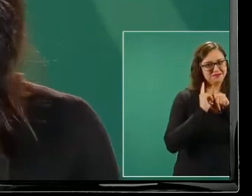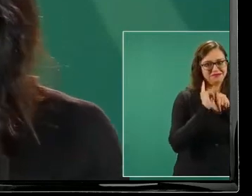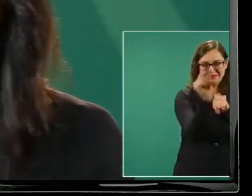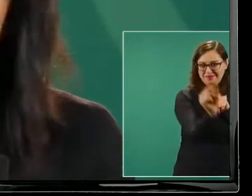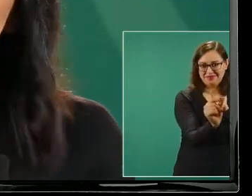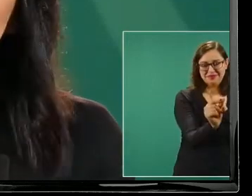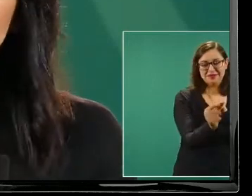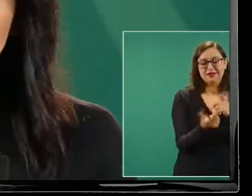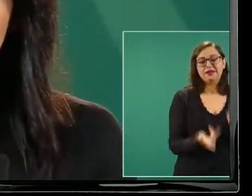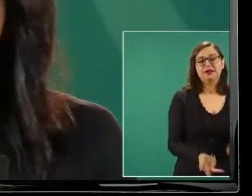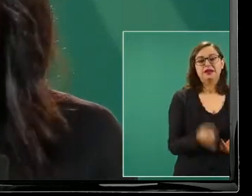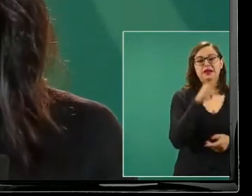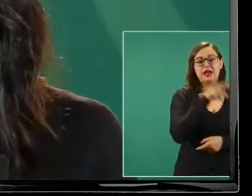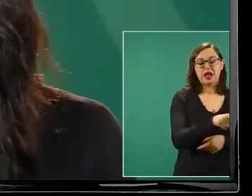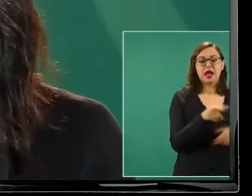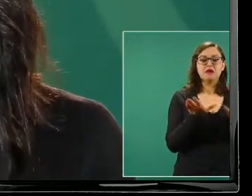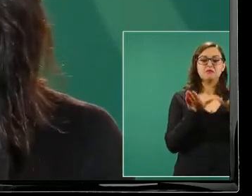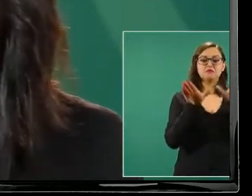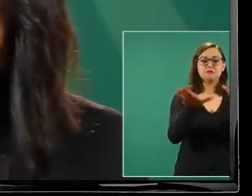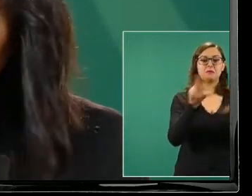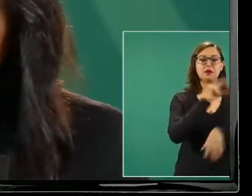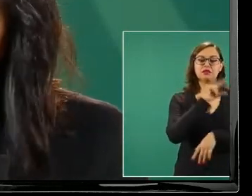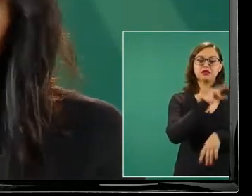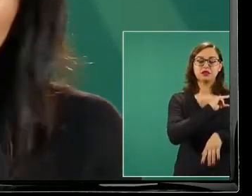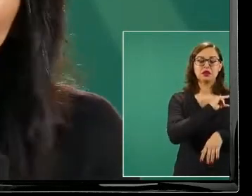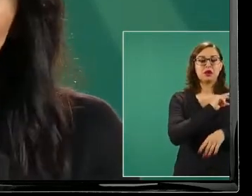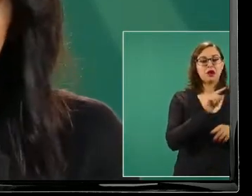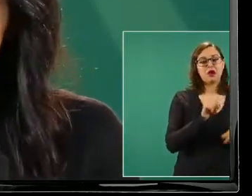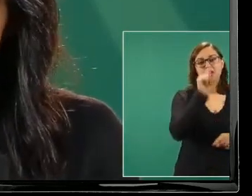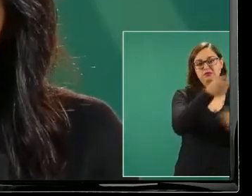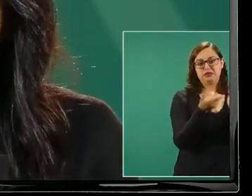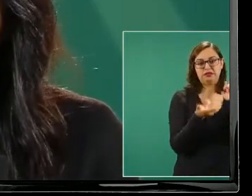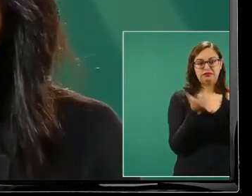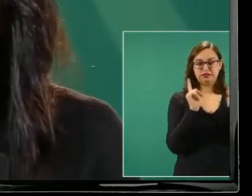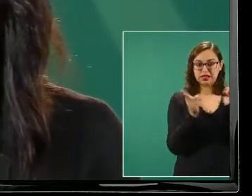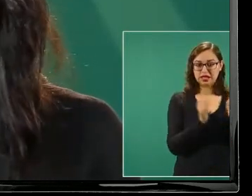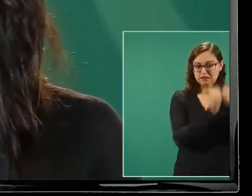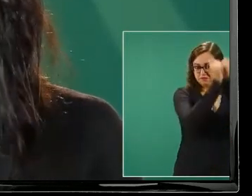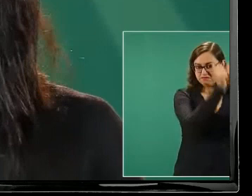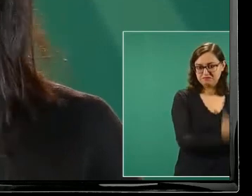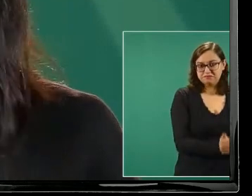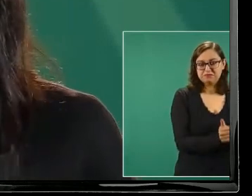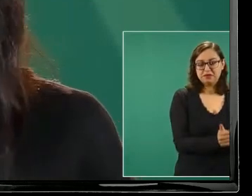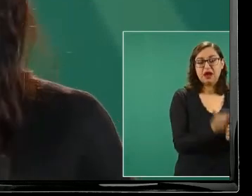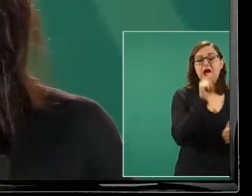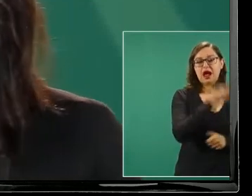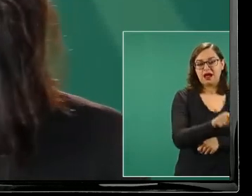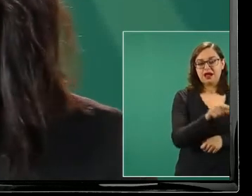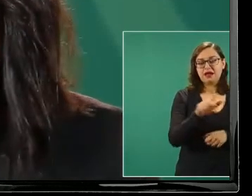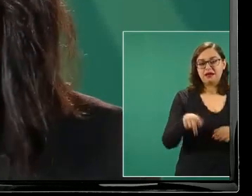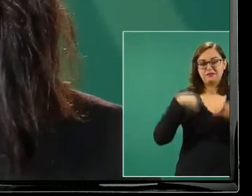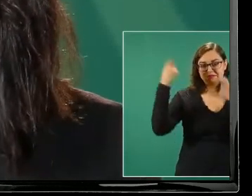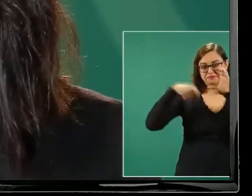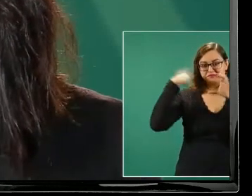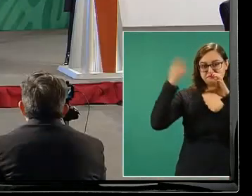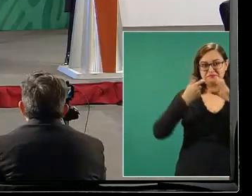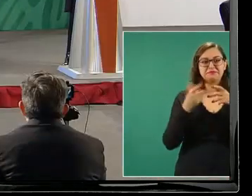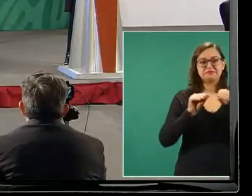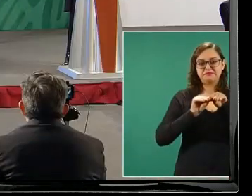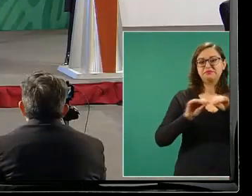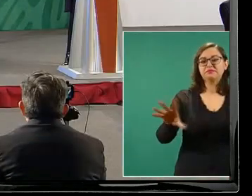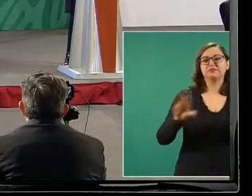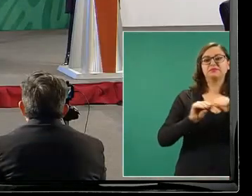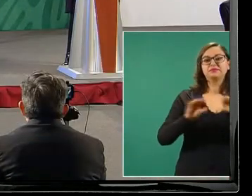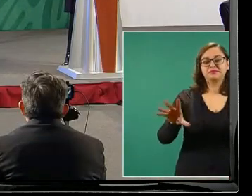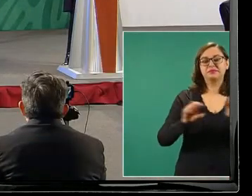viajó en jet privada a Texas donde vive actualmente y desde donde publica sus videos desde antes